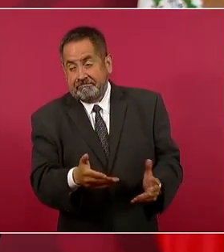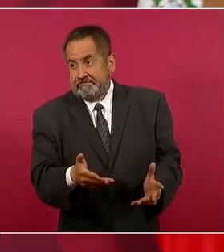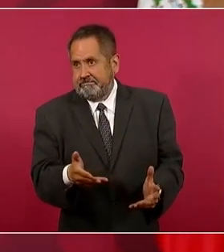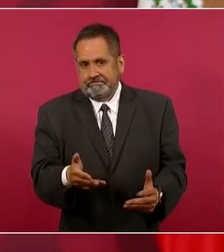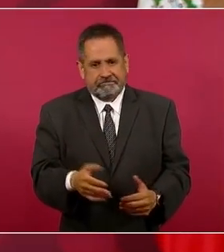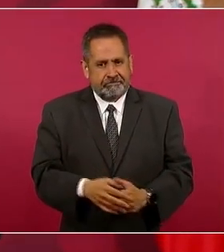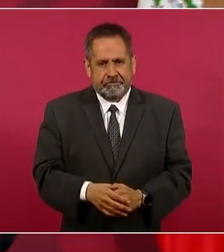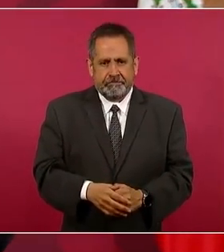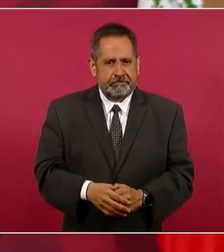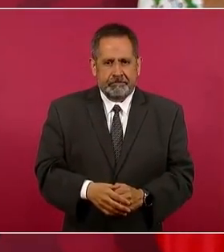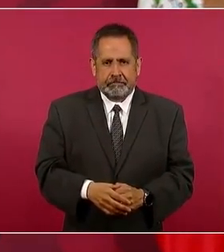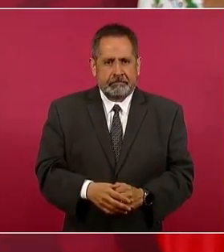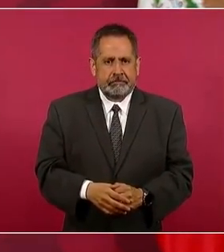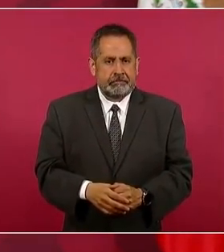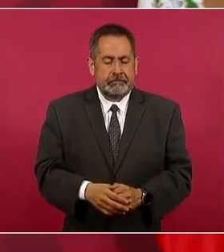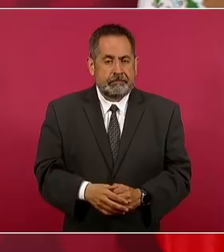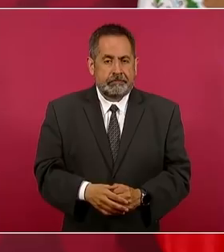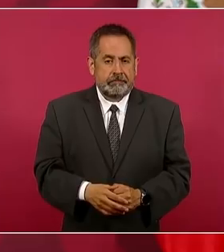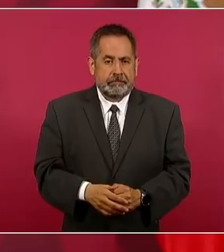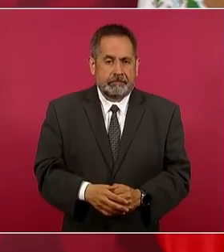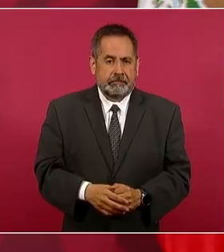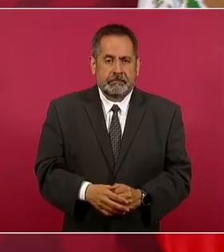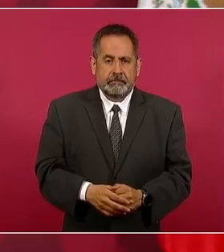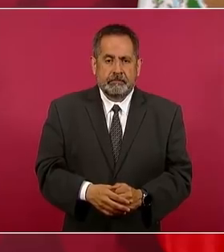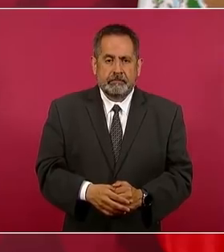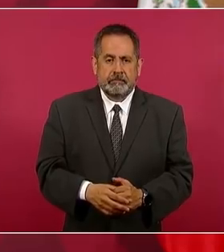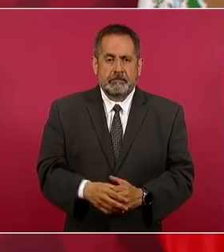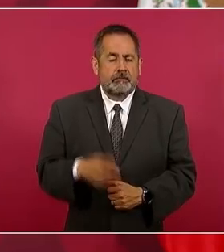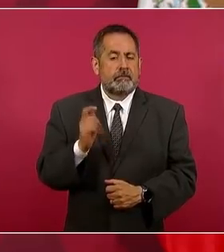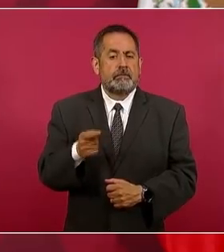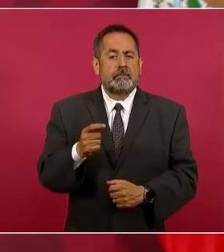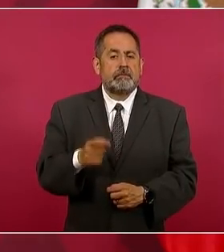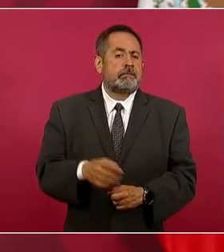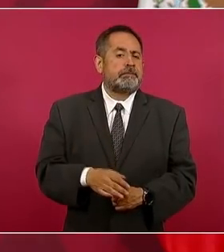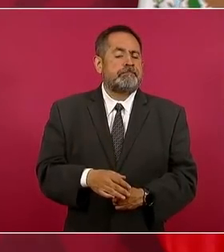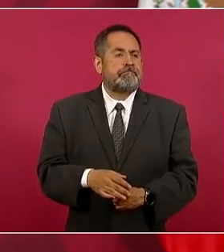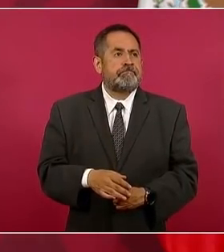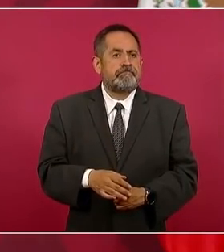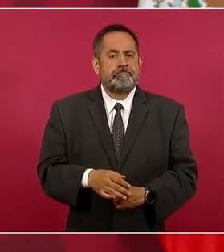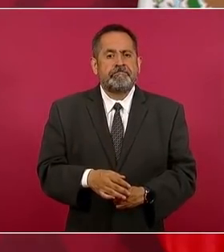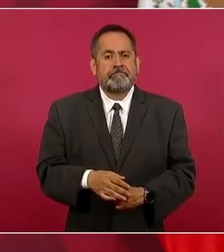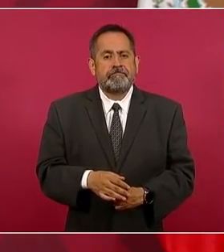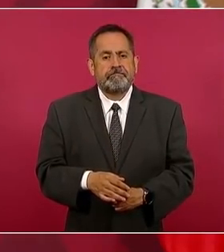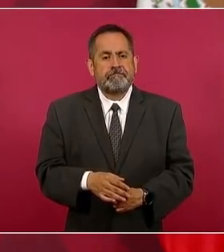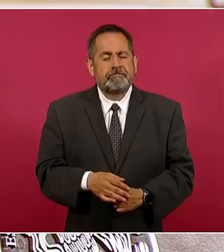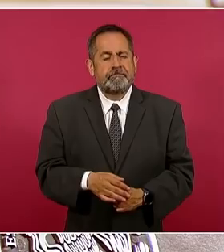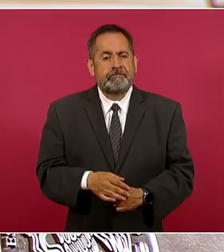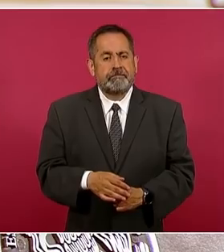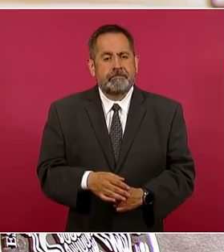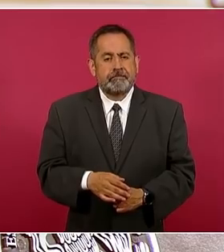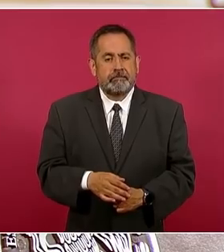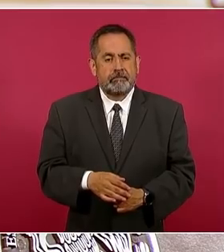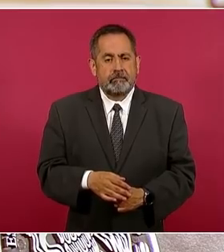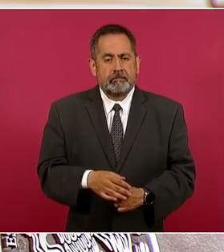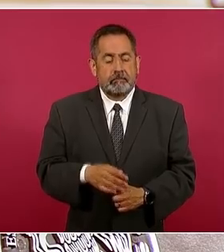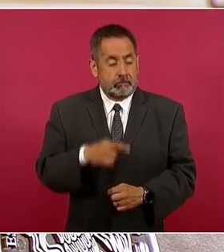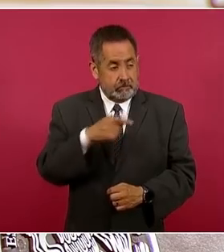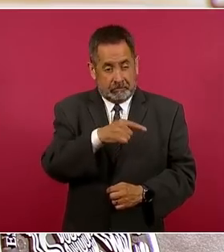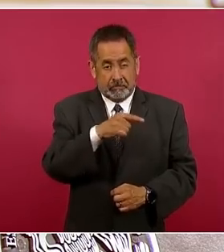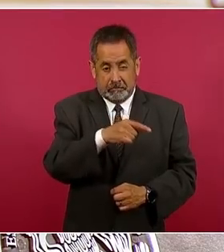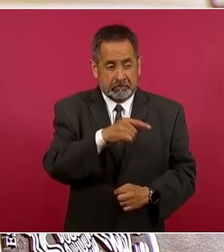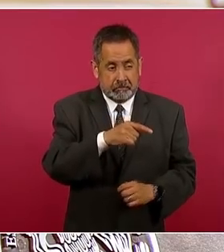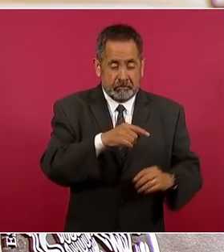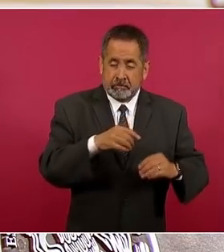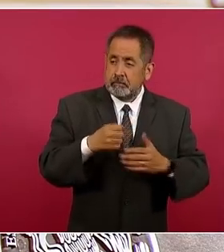Lo que está originando este